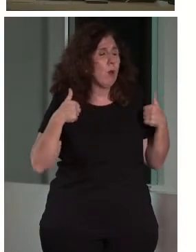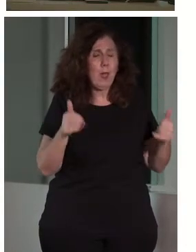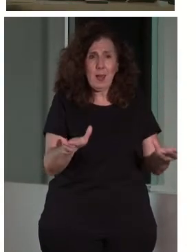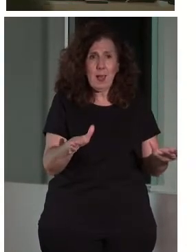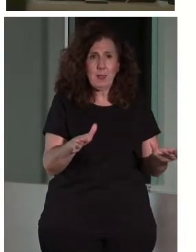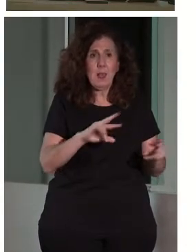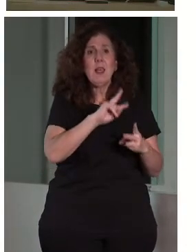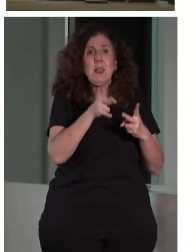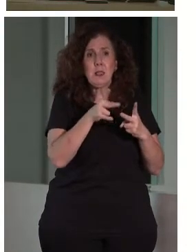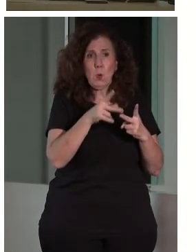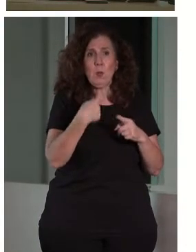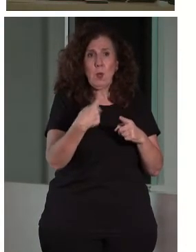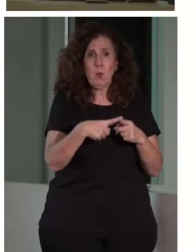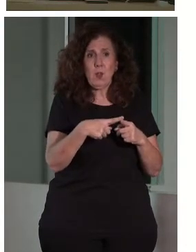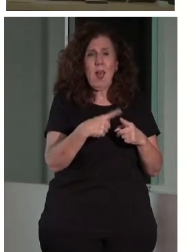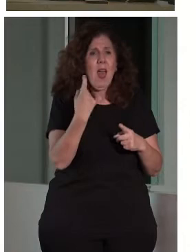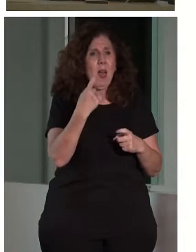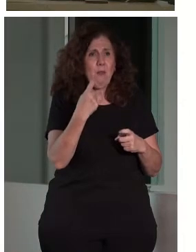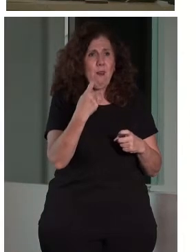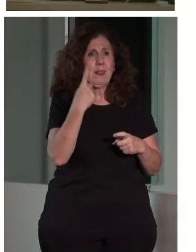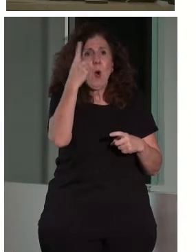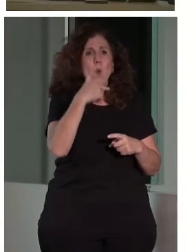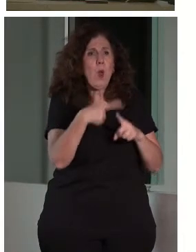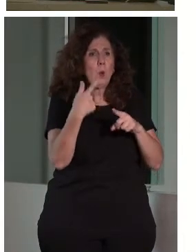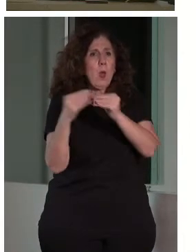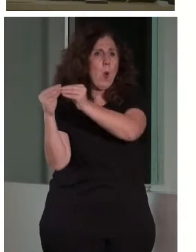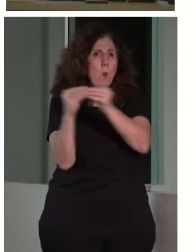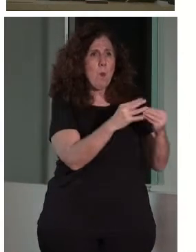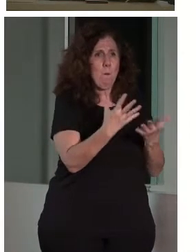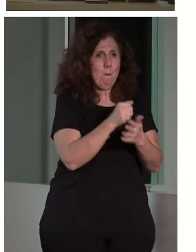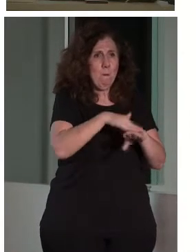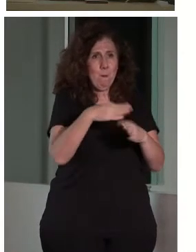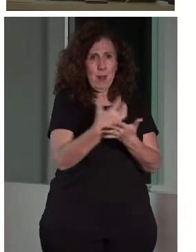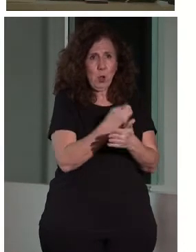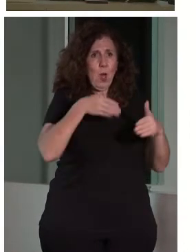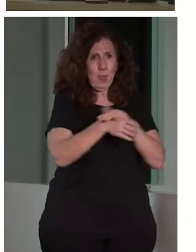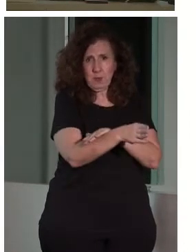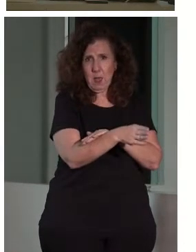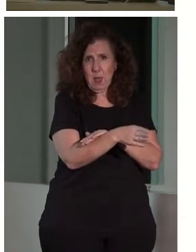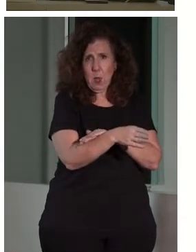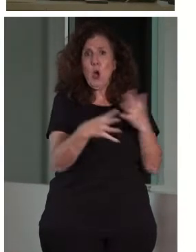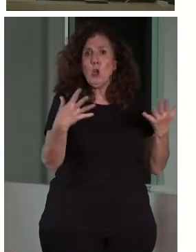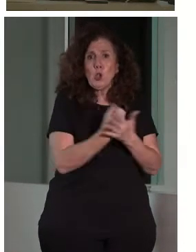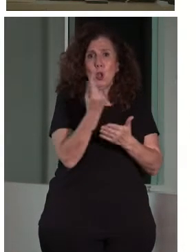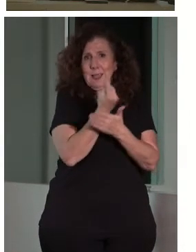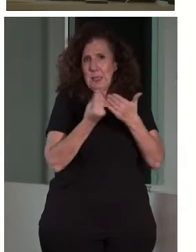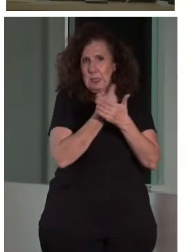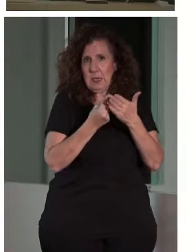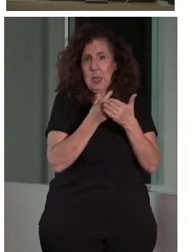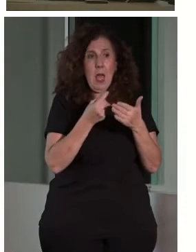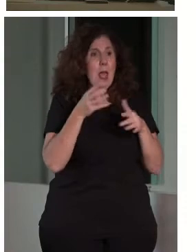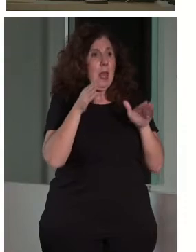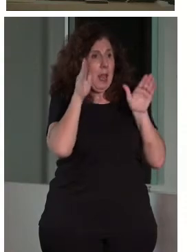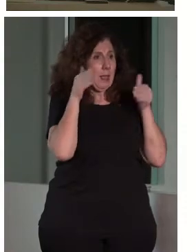Segunda cosa que necesitamos. Un eje transversal de diseño universal, de accesibilidad. O llamadlo como queráis. Porque todo se diseña. La atención al público se